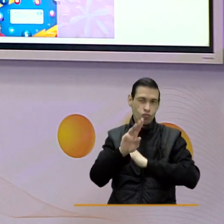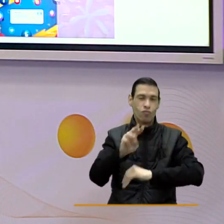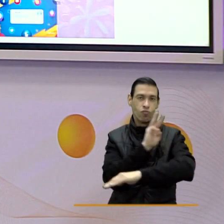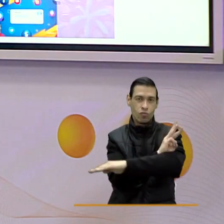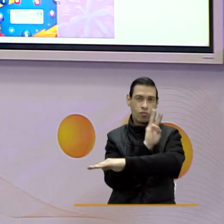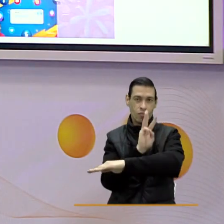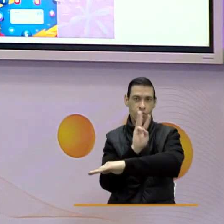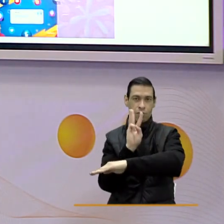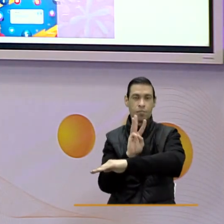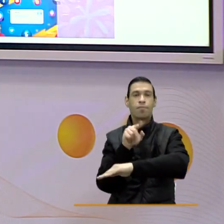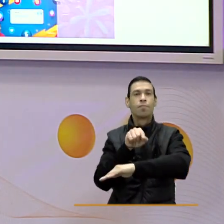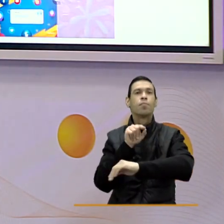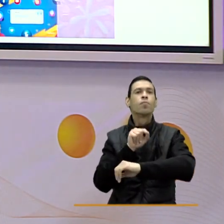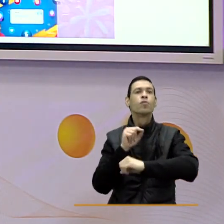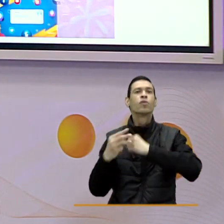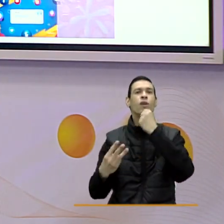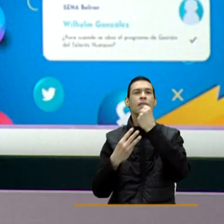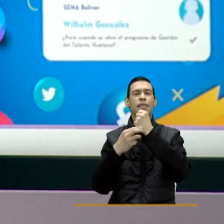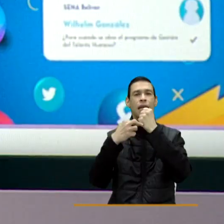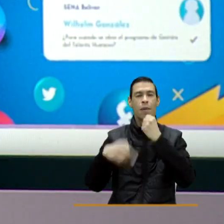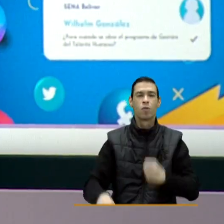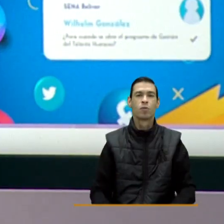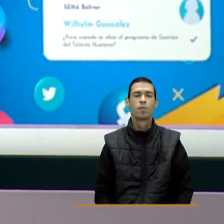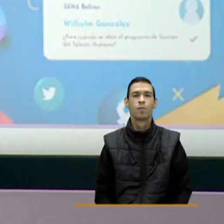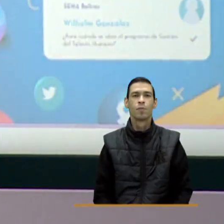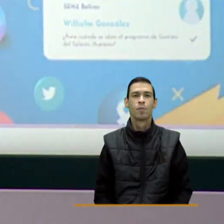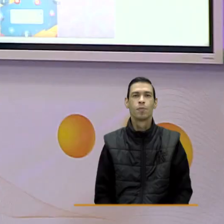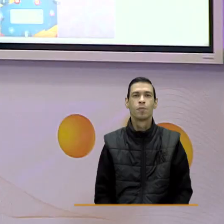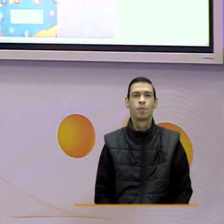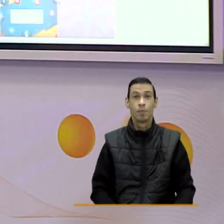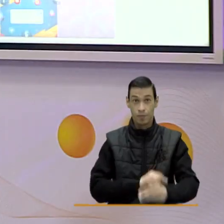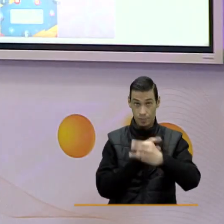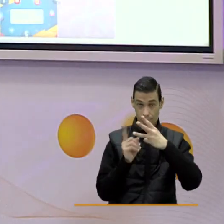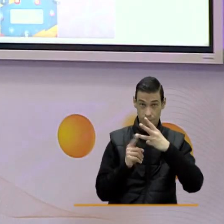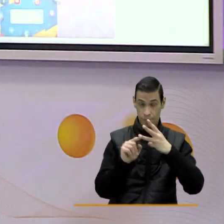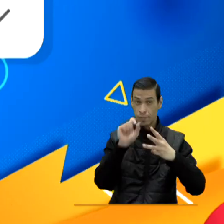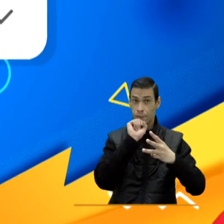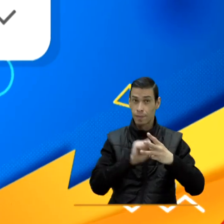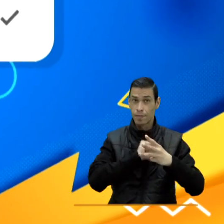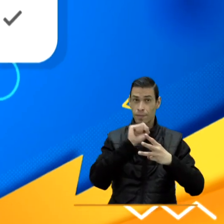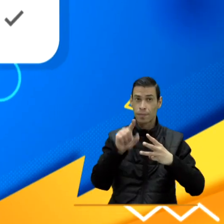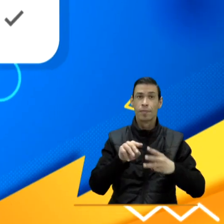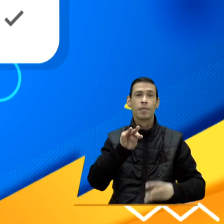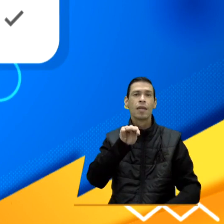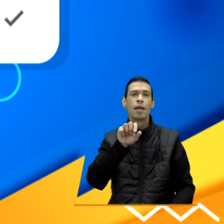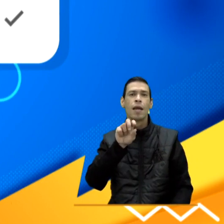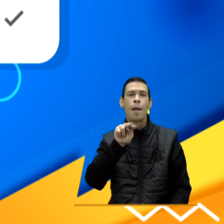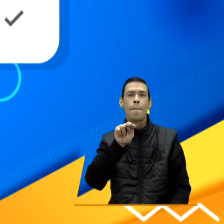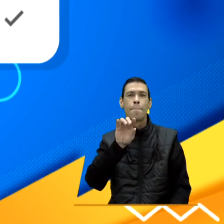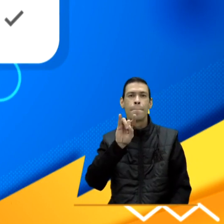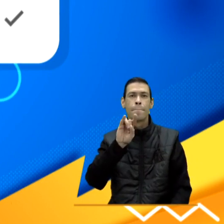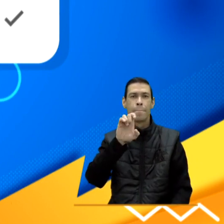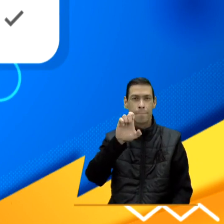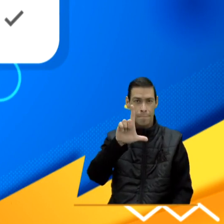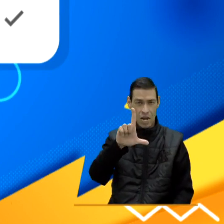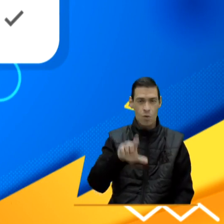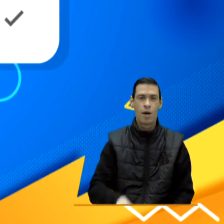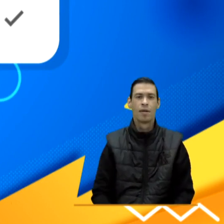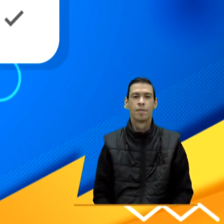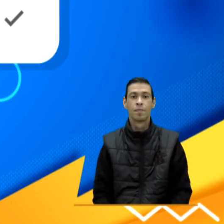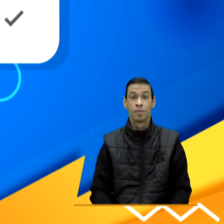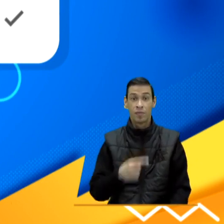encontrar en la página que te acabo de decir. Nuestra siguiente pregunta nos la hace Manuel Martínez